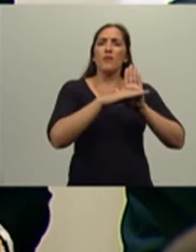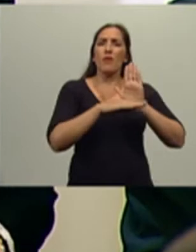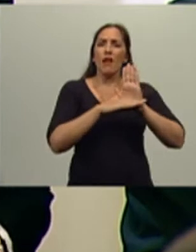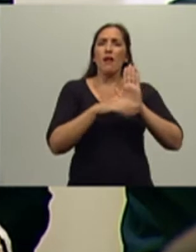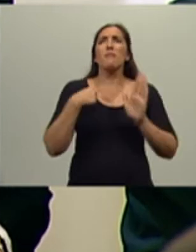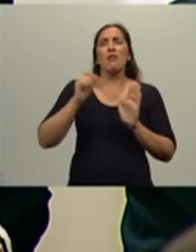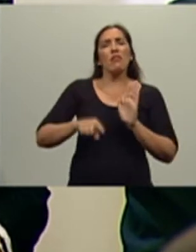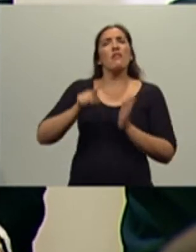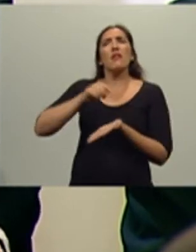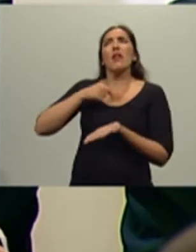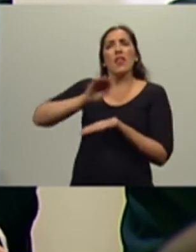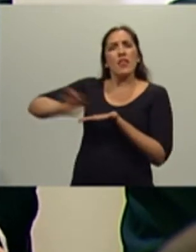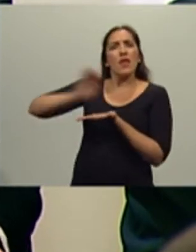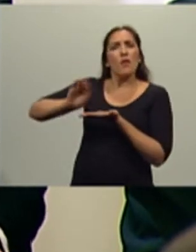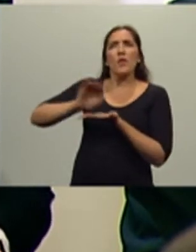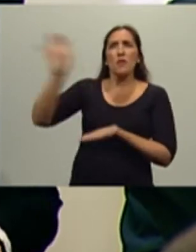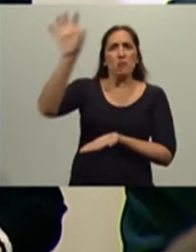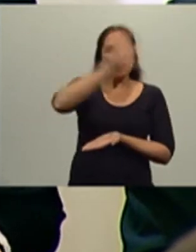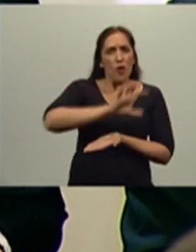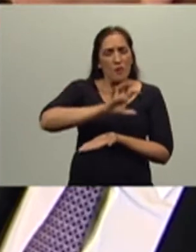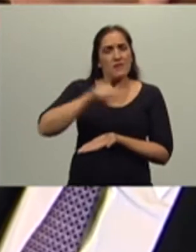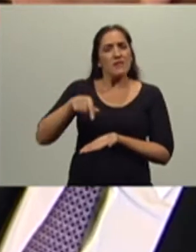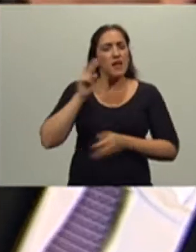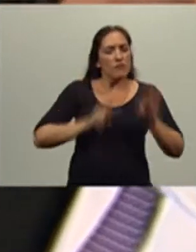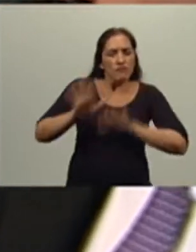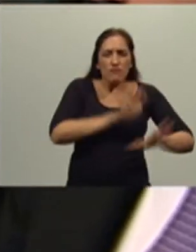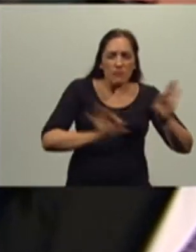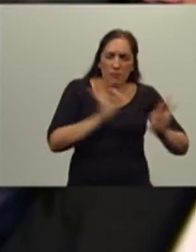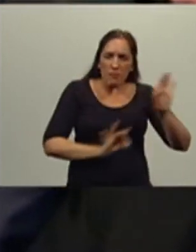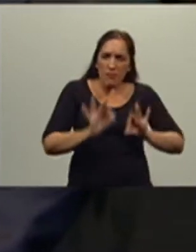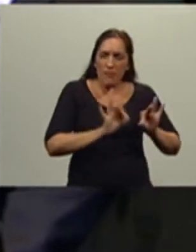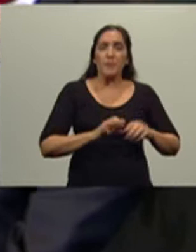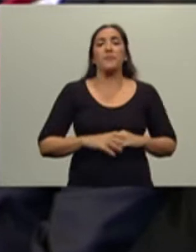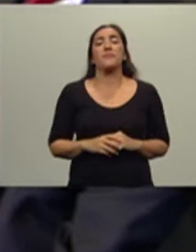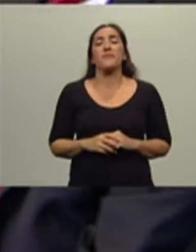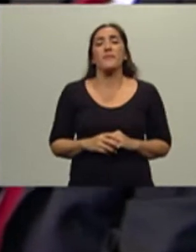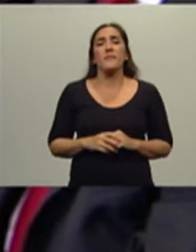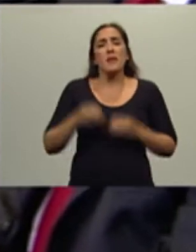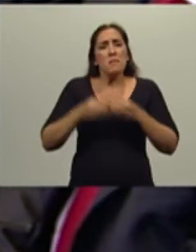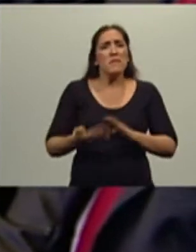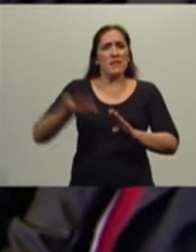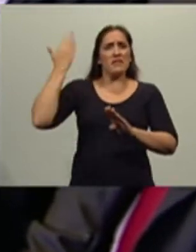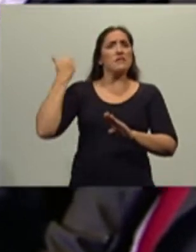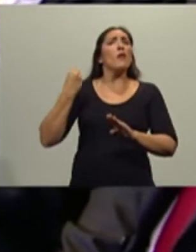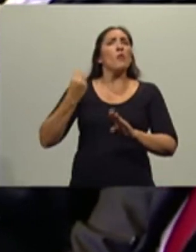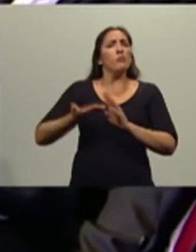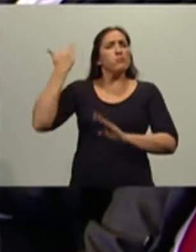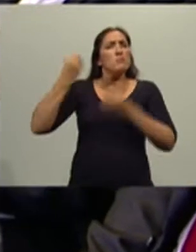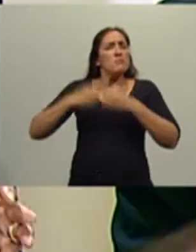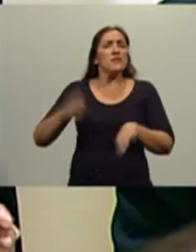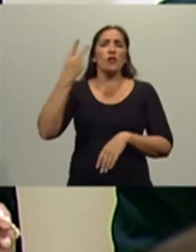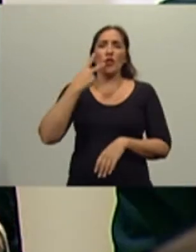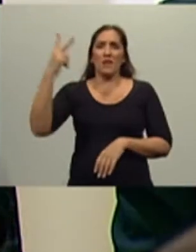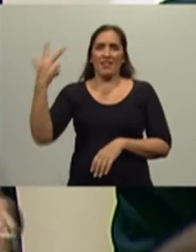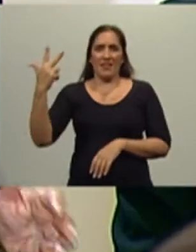Desendeudamiento Provincial. Una tarea que empezó allá por el año 2003, donde